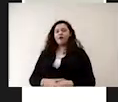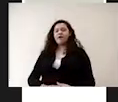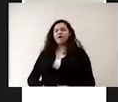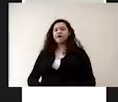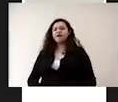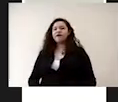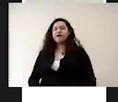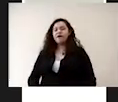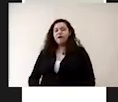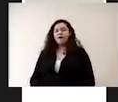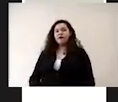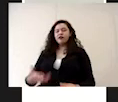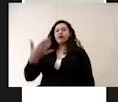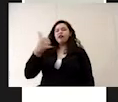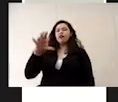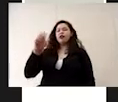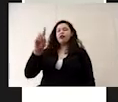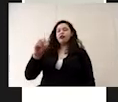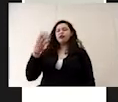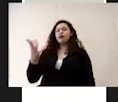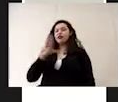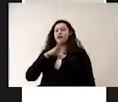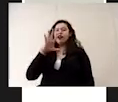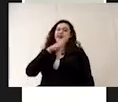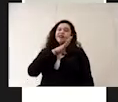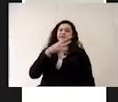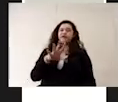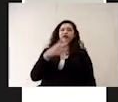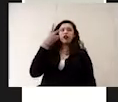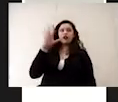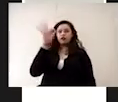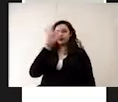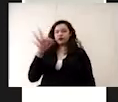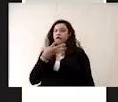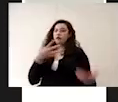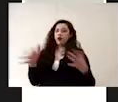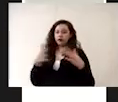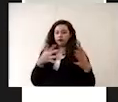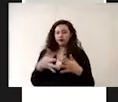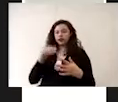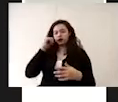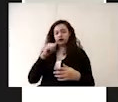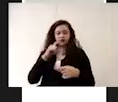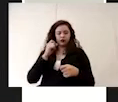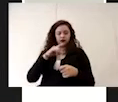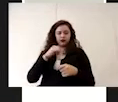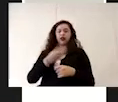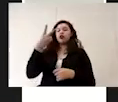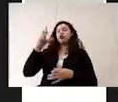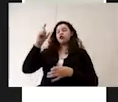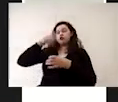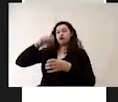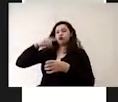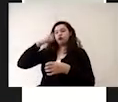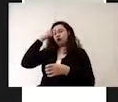Generalmente la tintura de yodo viene en una concentración de 2% y debemos agregar de igual manera dos gotas por